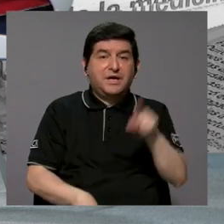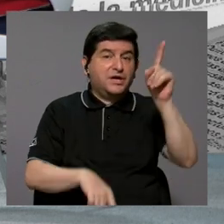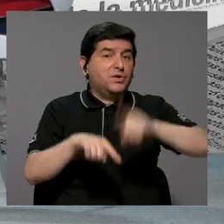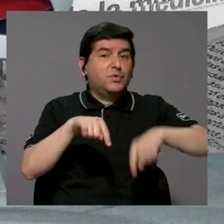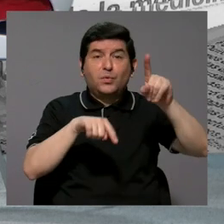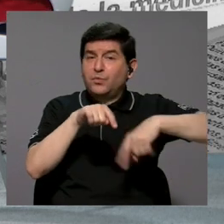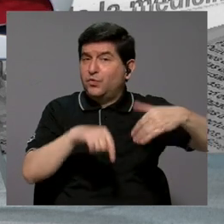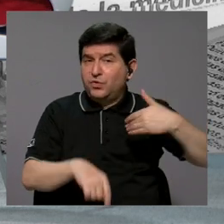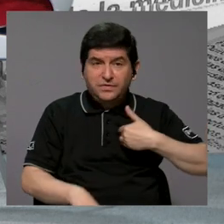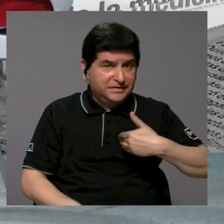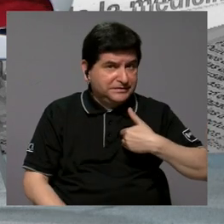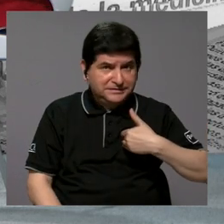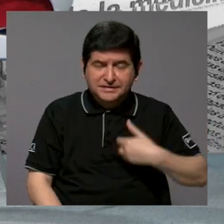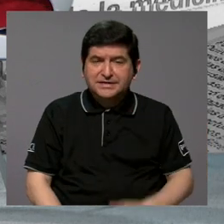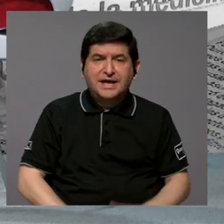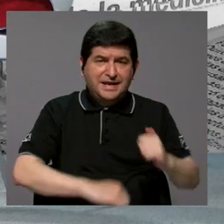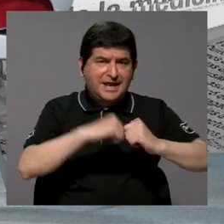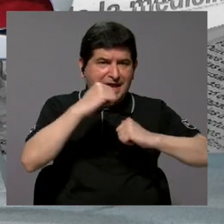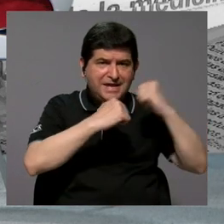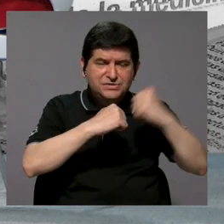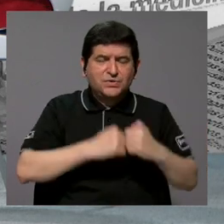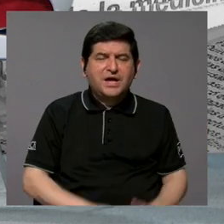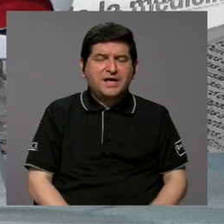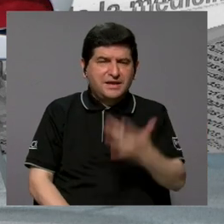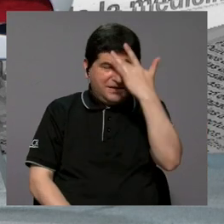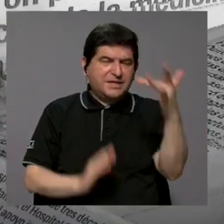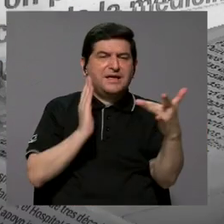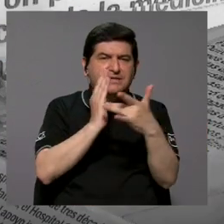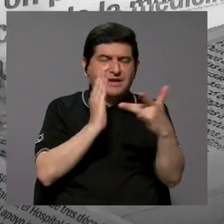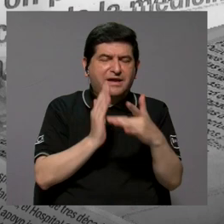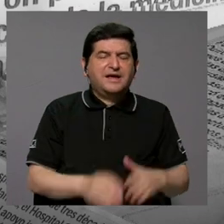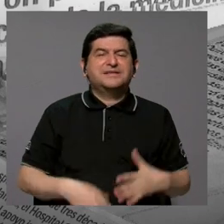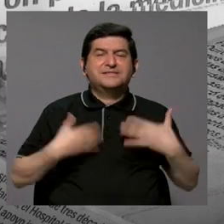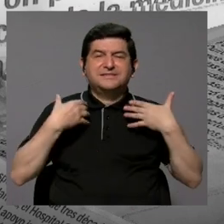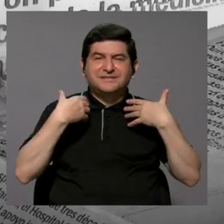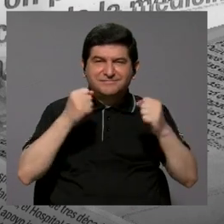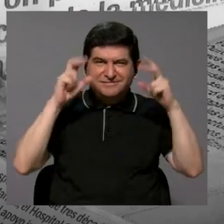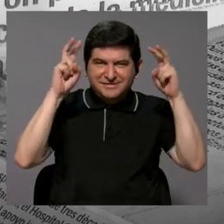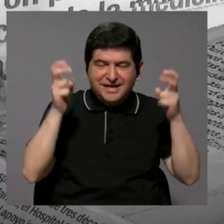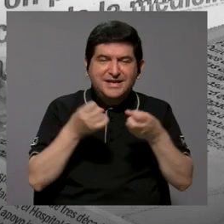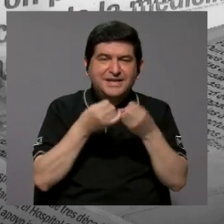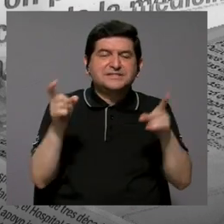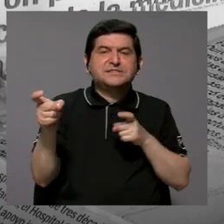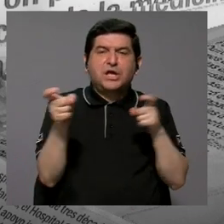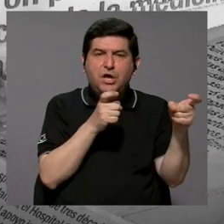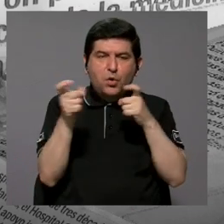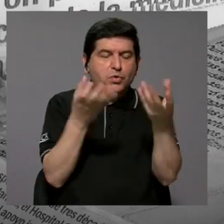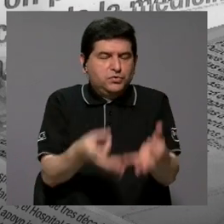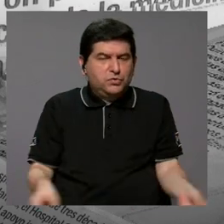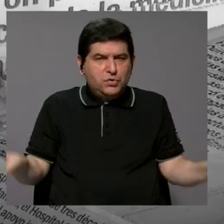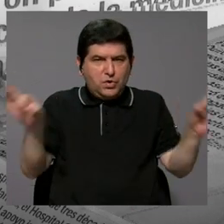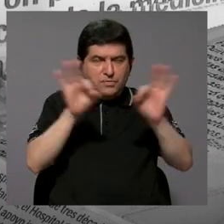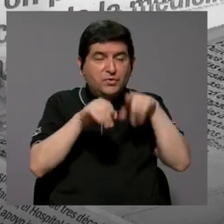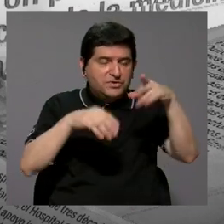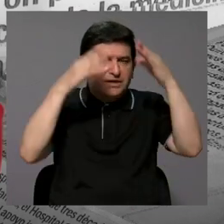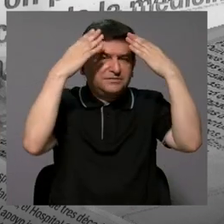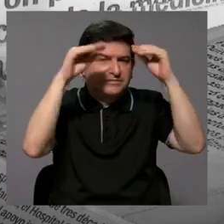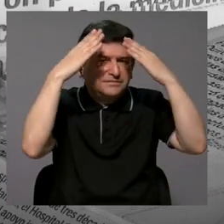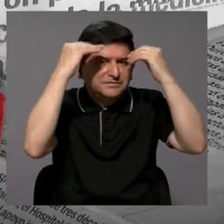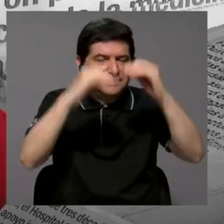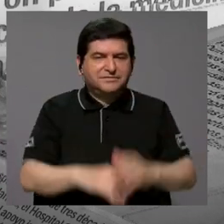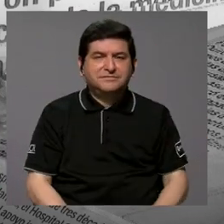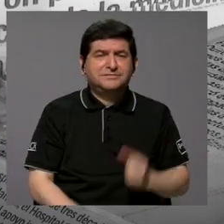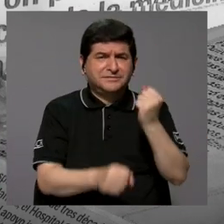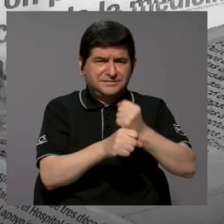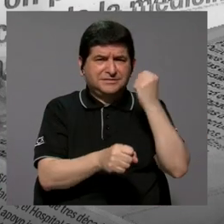no puede tener una estructura de Intervención Artificial sana si no existe una gobernanza importante de datos. Entonces,